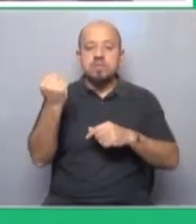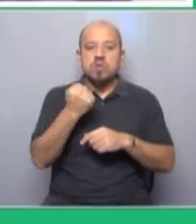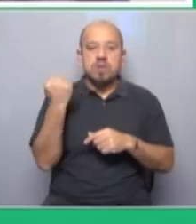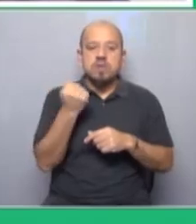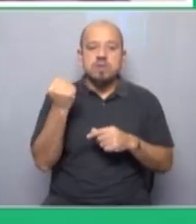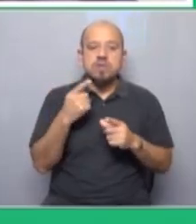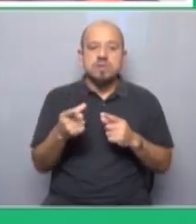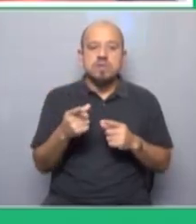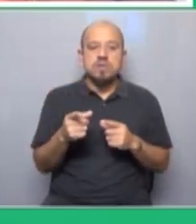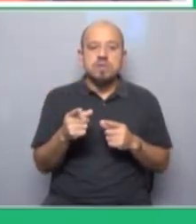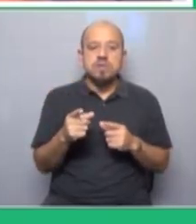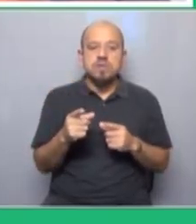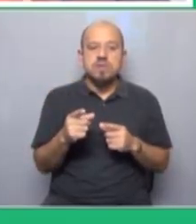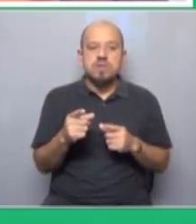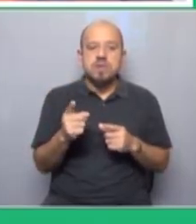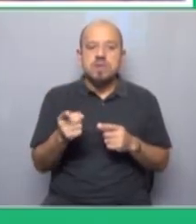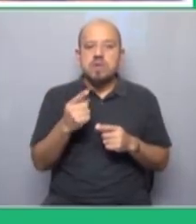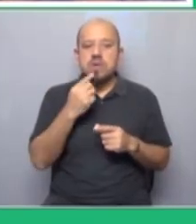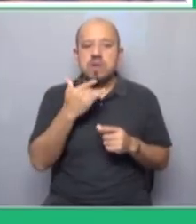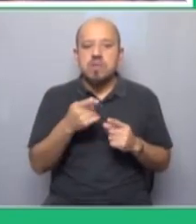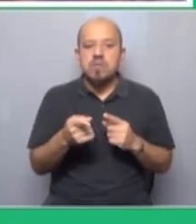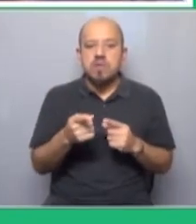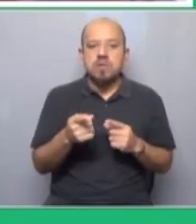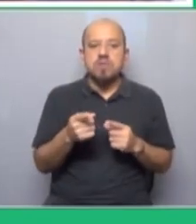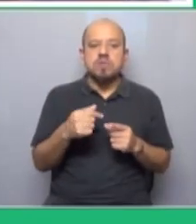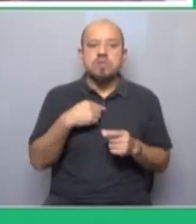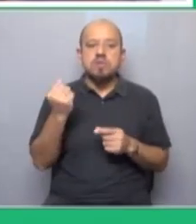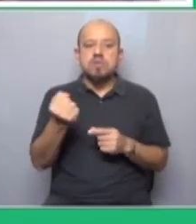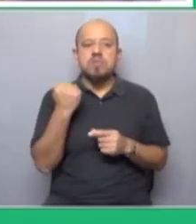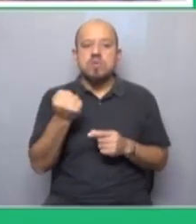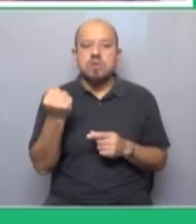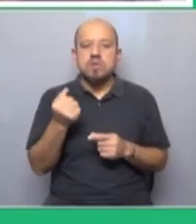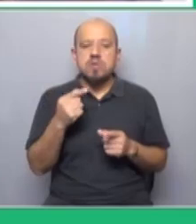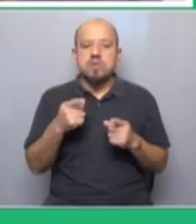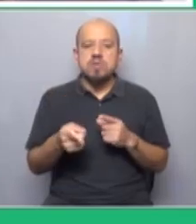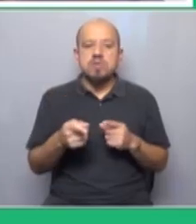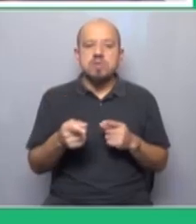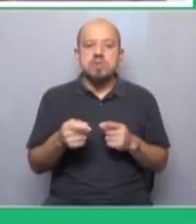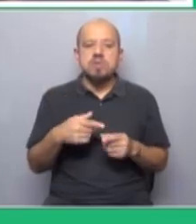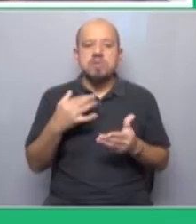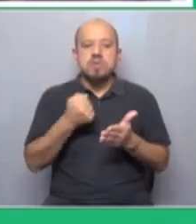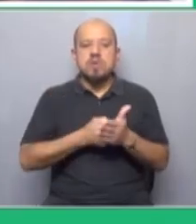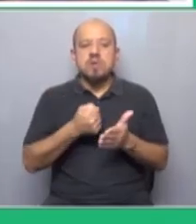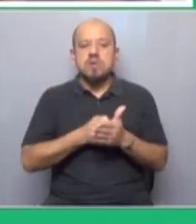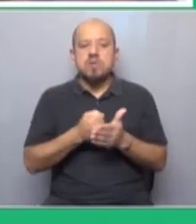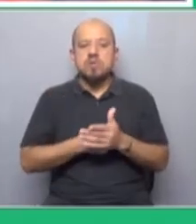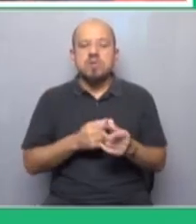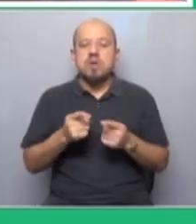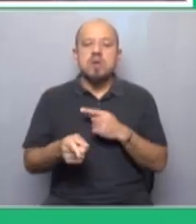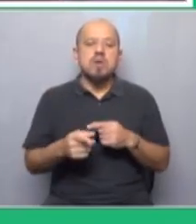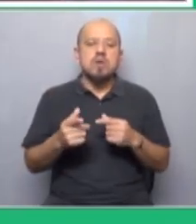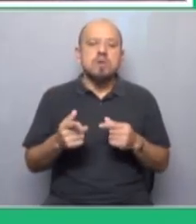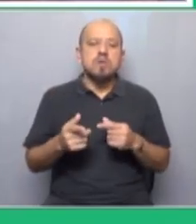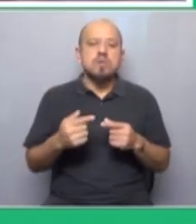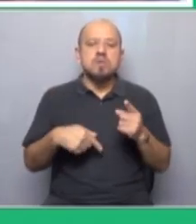Y acordémonos, para dar un ejemplo de otro país, la importancia de esta intensificación de las luchas populares y de clases de esta